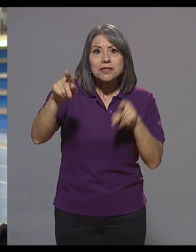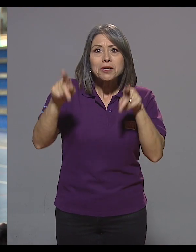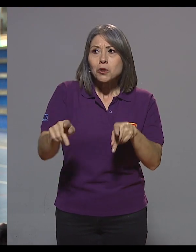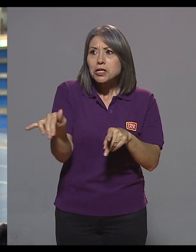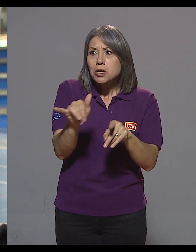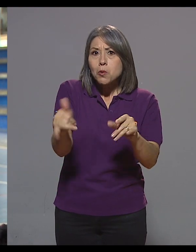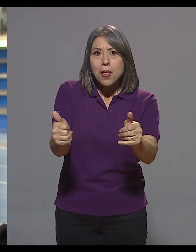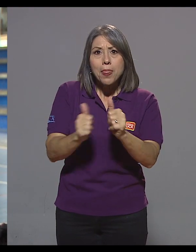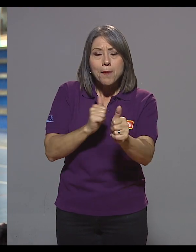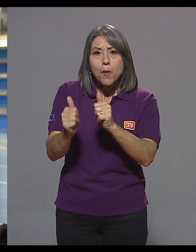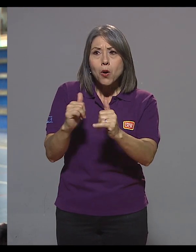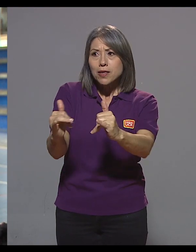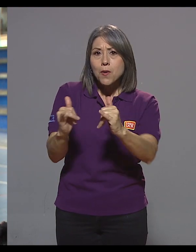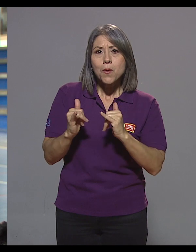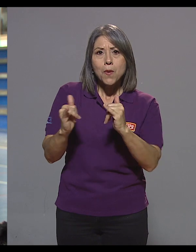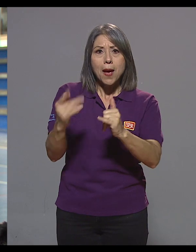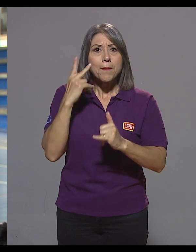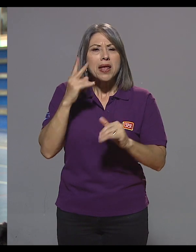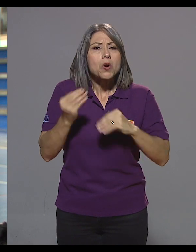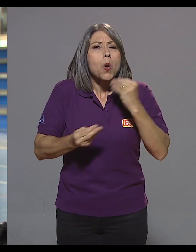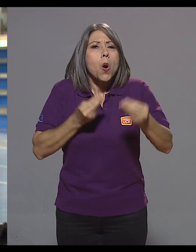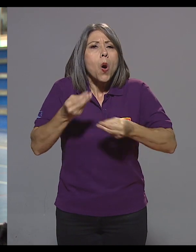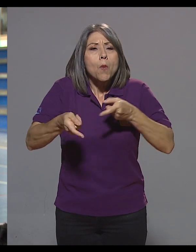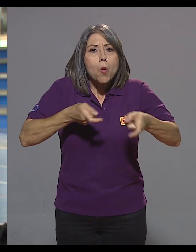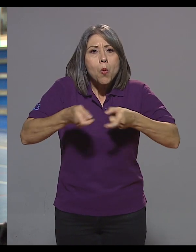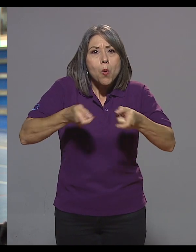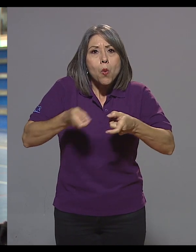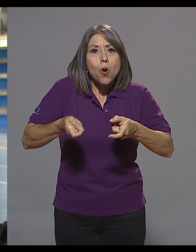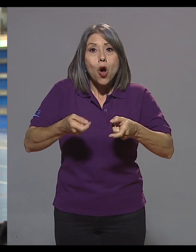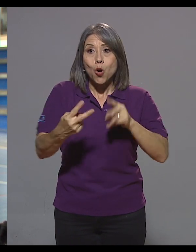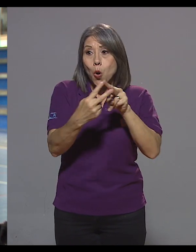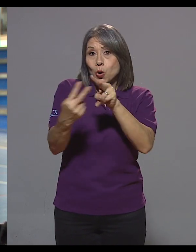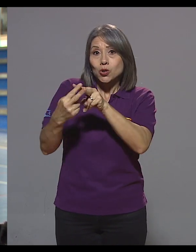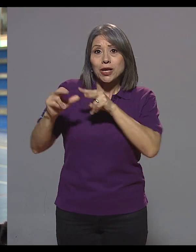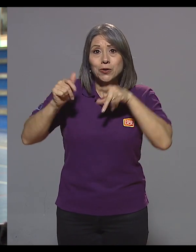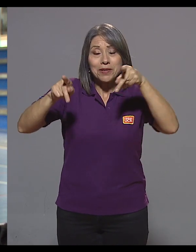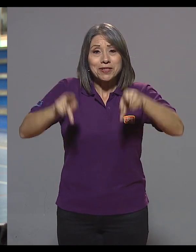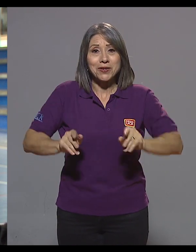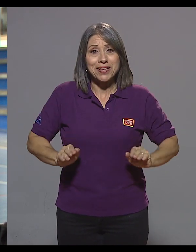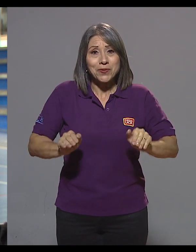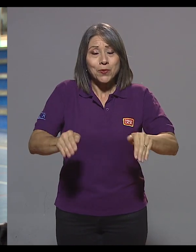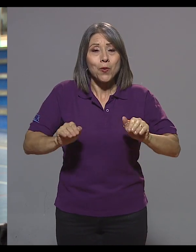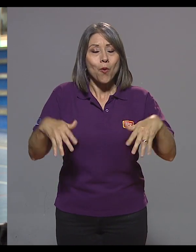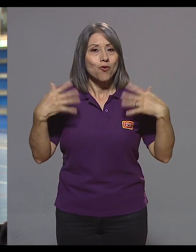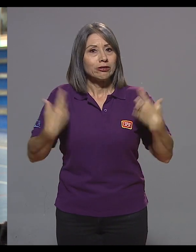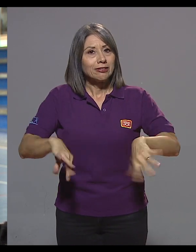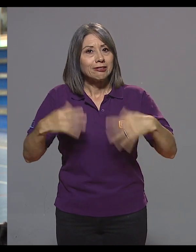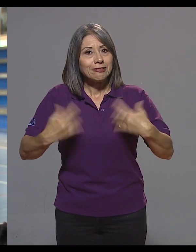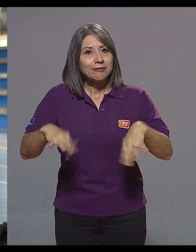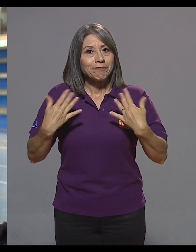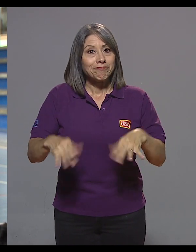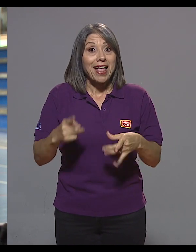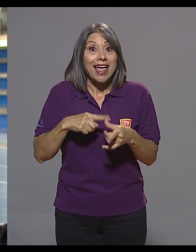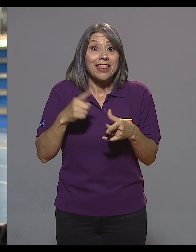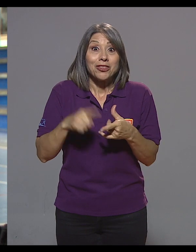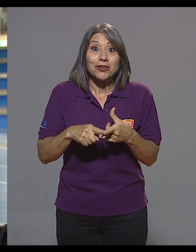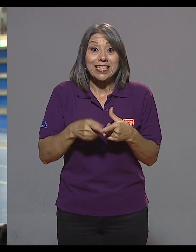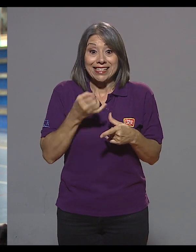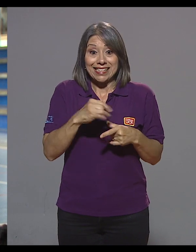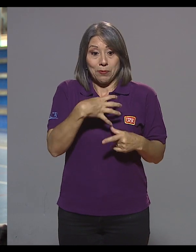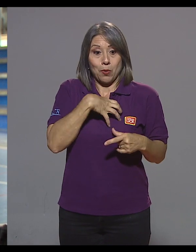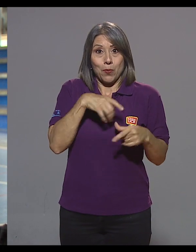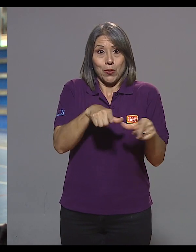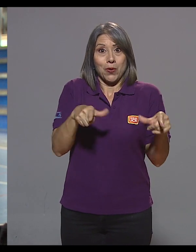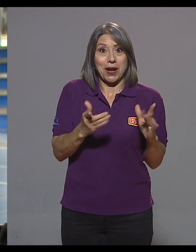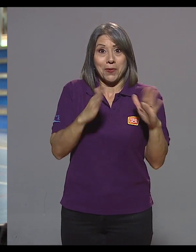deporte y ver cómo manejan las cosas. Conocer a otras personas en silla de ruedas es enorme. Entonces, si no hay un equipo